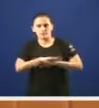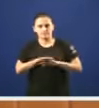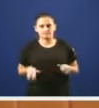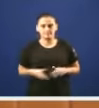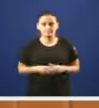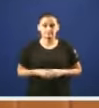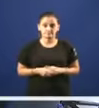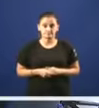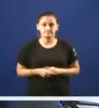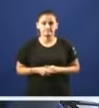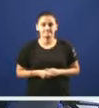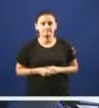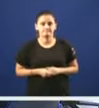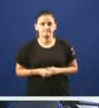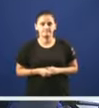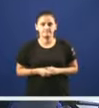ben